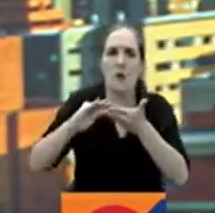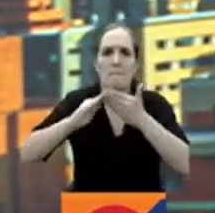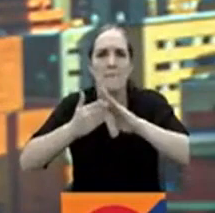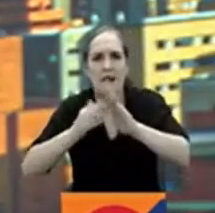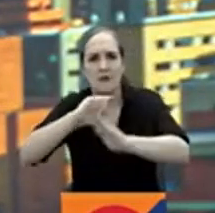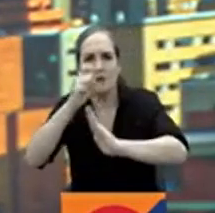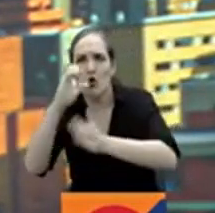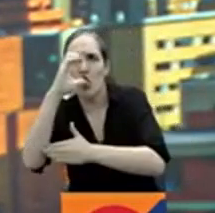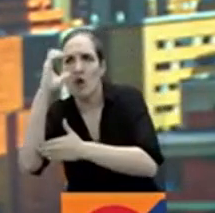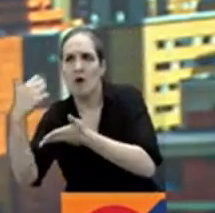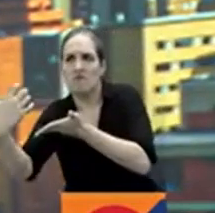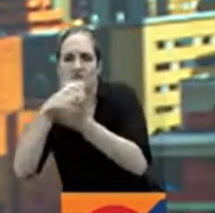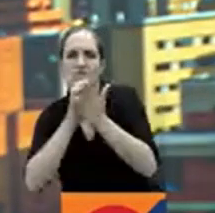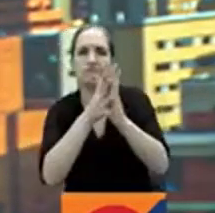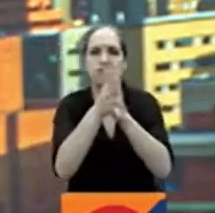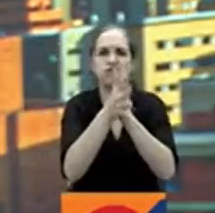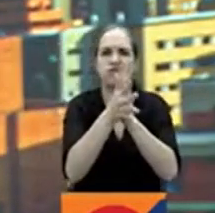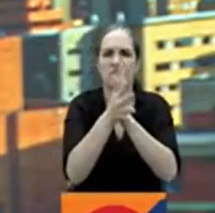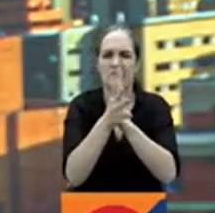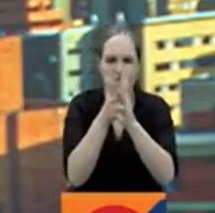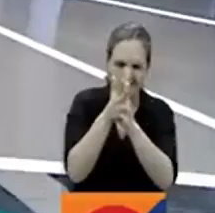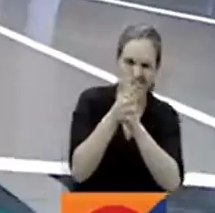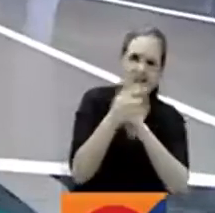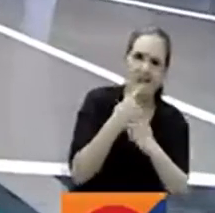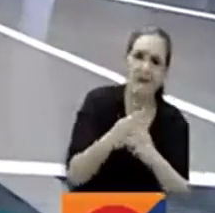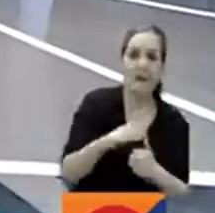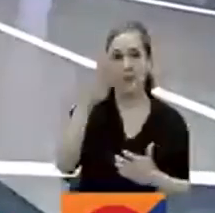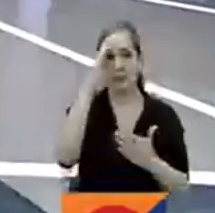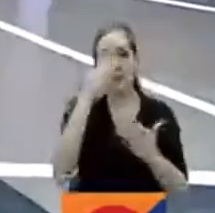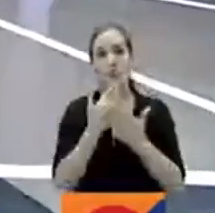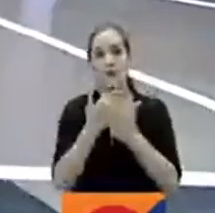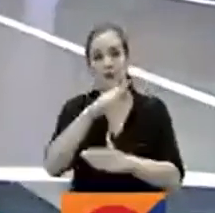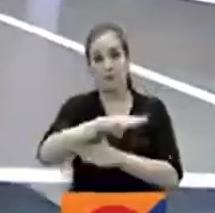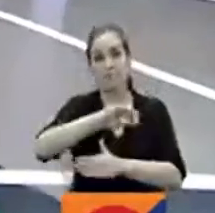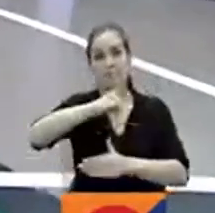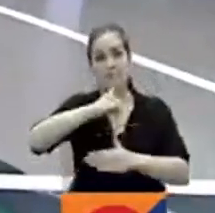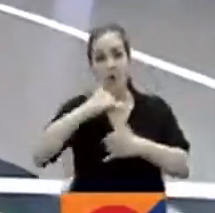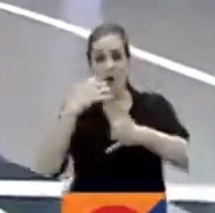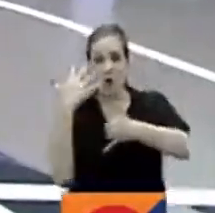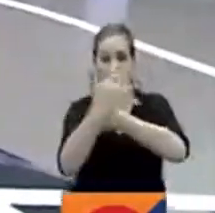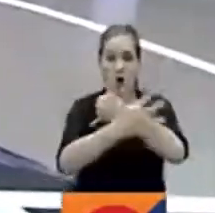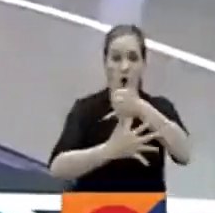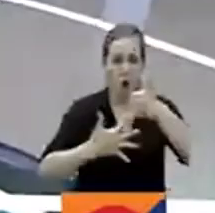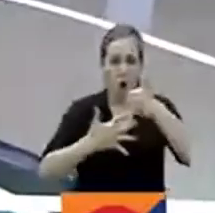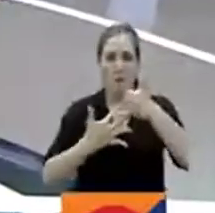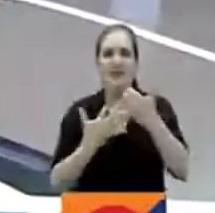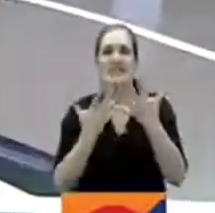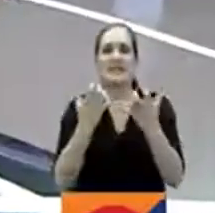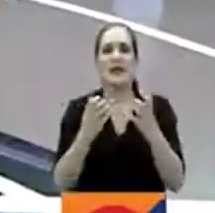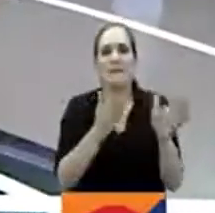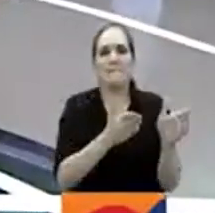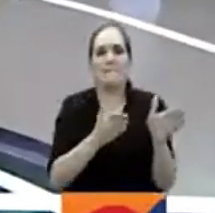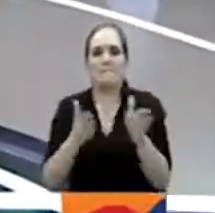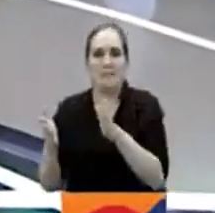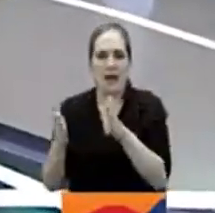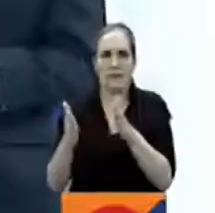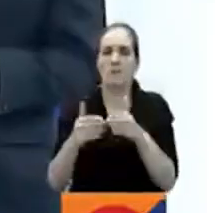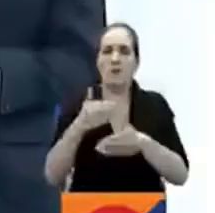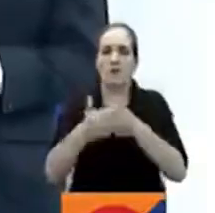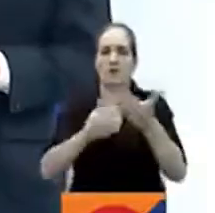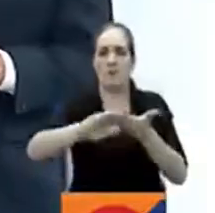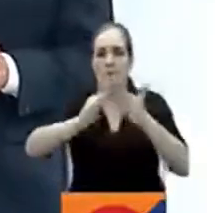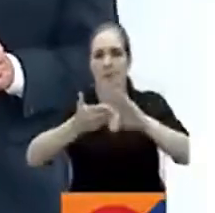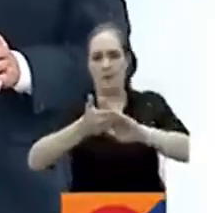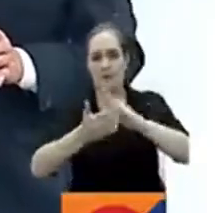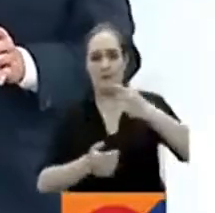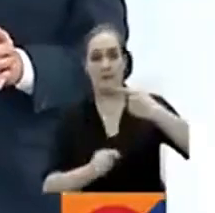tiene más detalles. Hola, José Fernando. Buenas tardes. La Paz Total en Colombia avanza en tres frentes simultáneos. El más reciente de